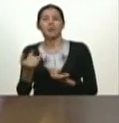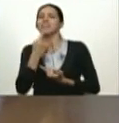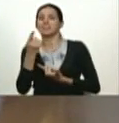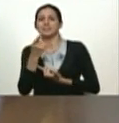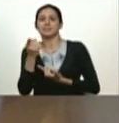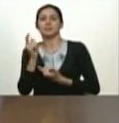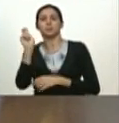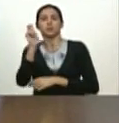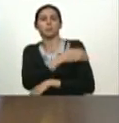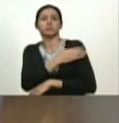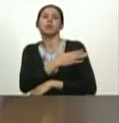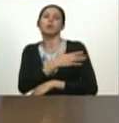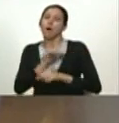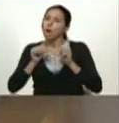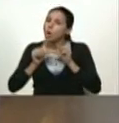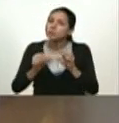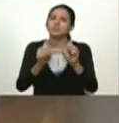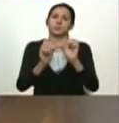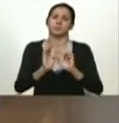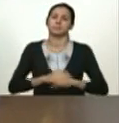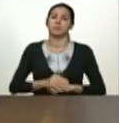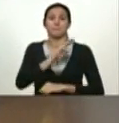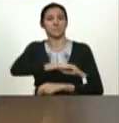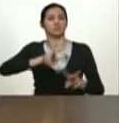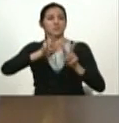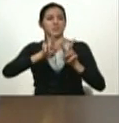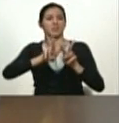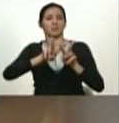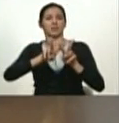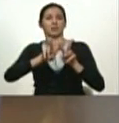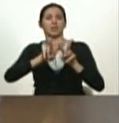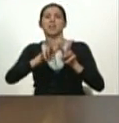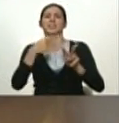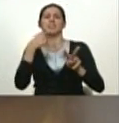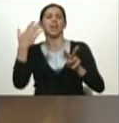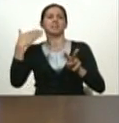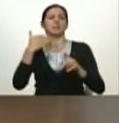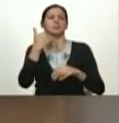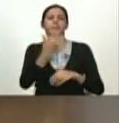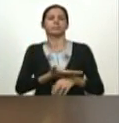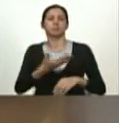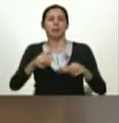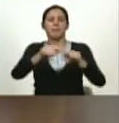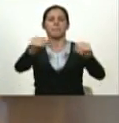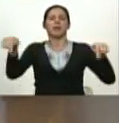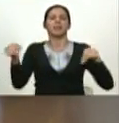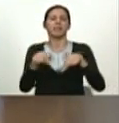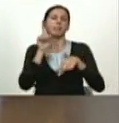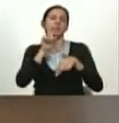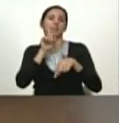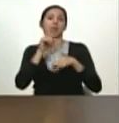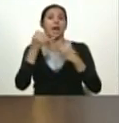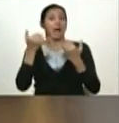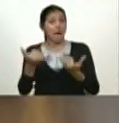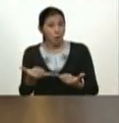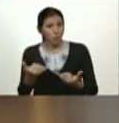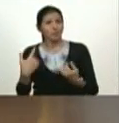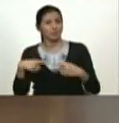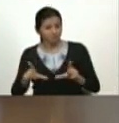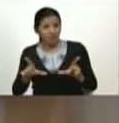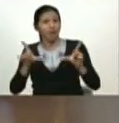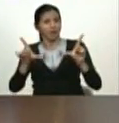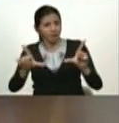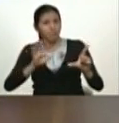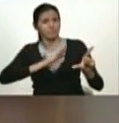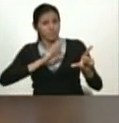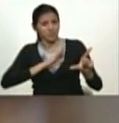y la gran misión vivienda venezuela que él decía que era misión maqueta ahora le va a entregar los apartamentos a la misión maqueta será que va a entregar